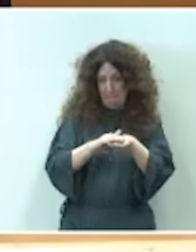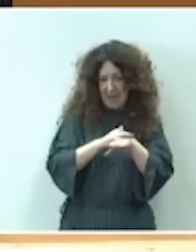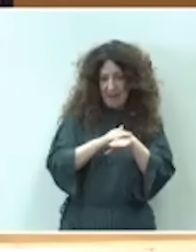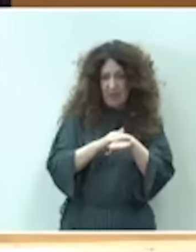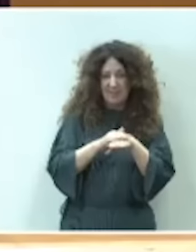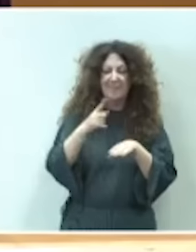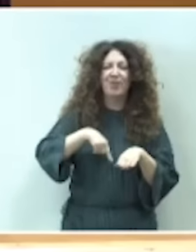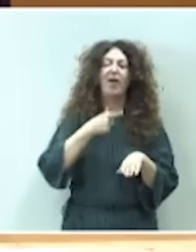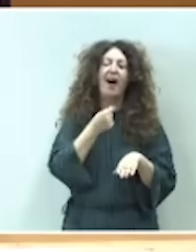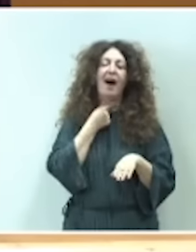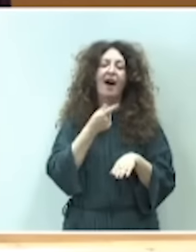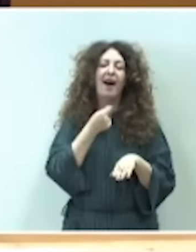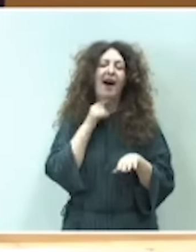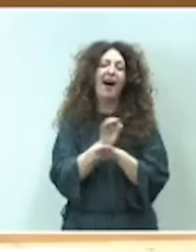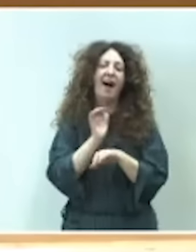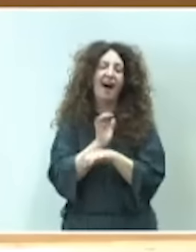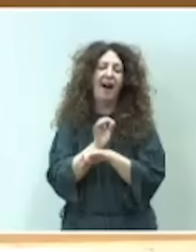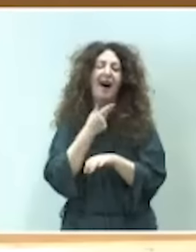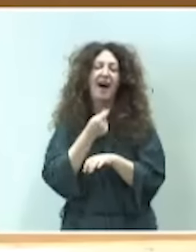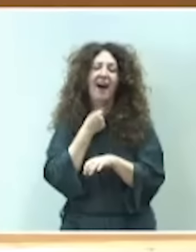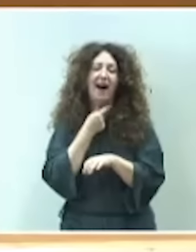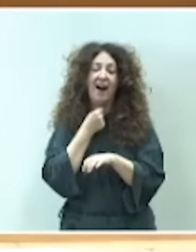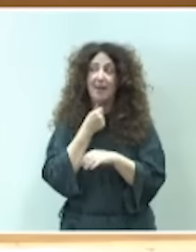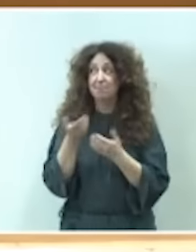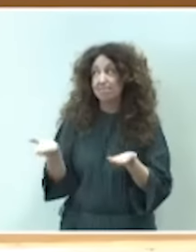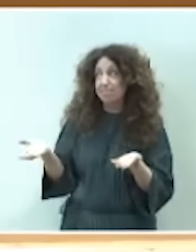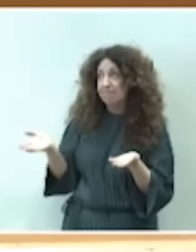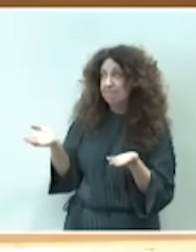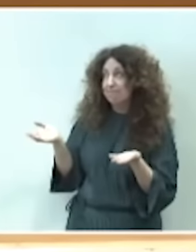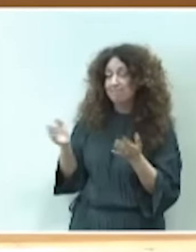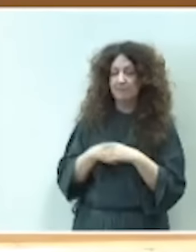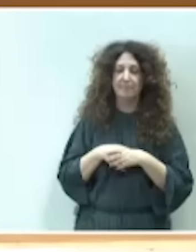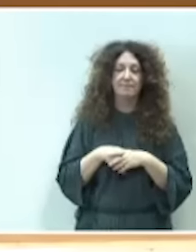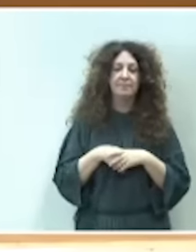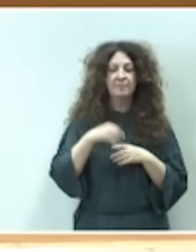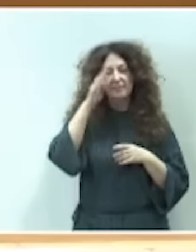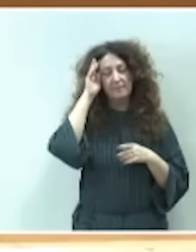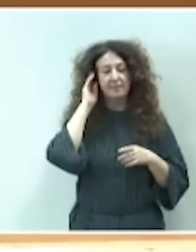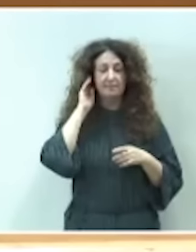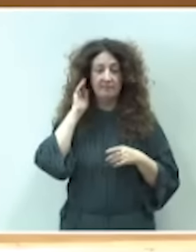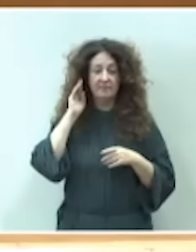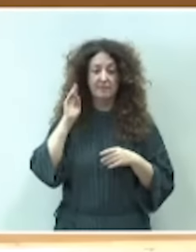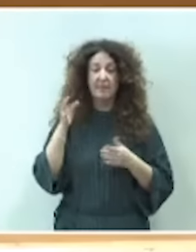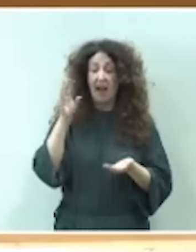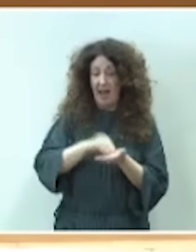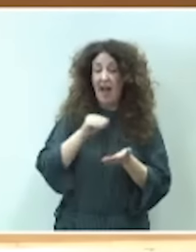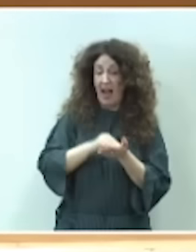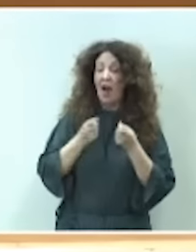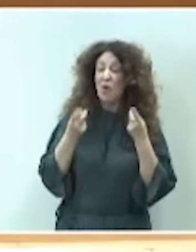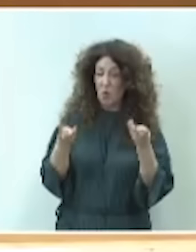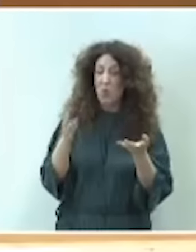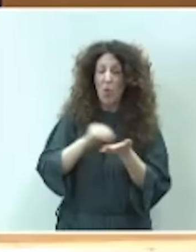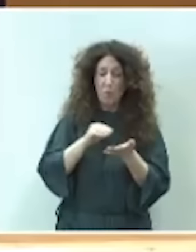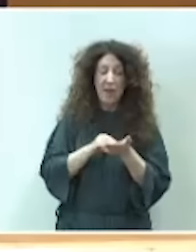compartirán conmigo que en numerosas ocasiones